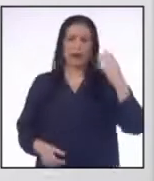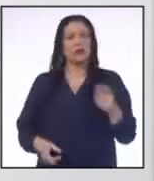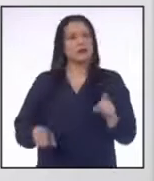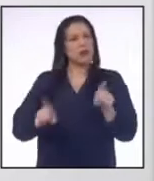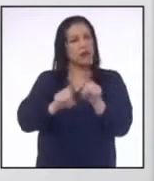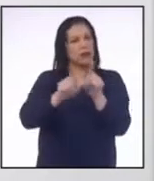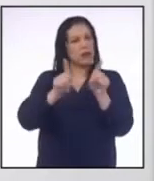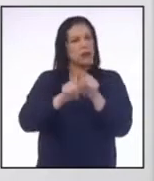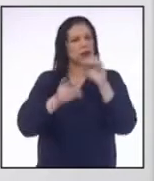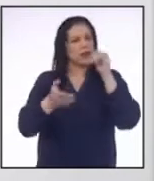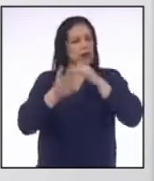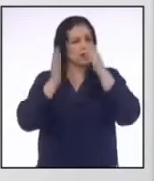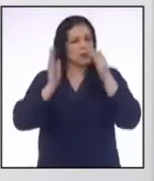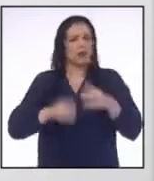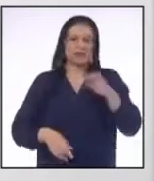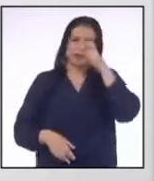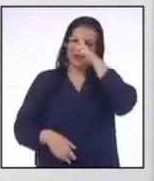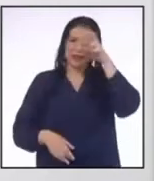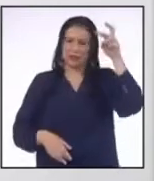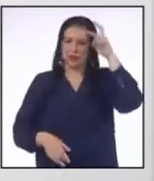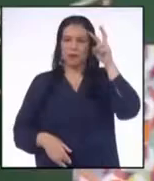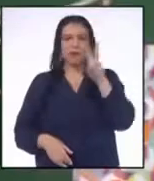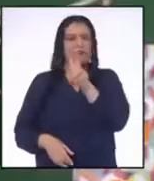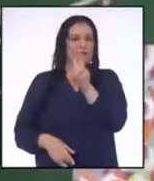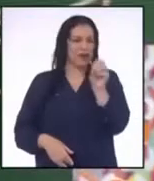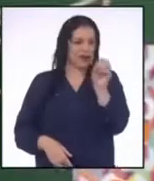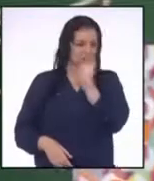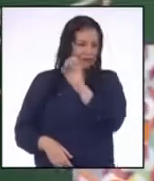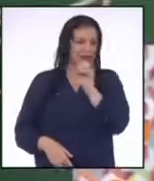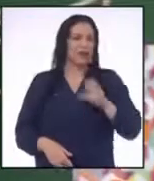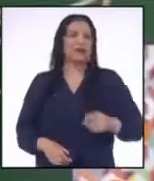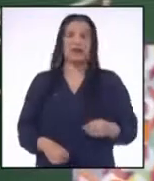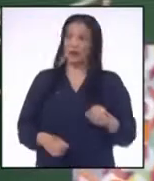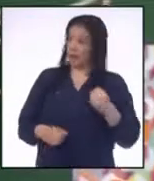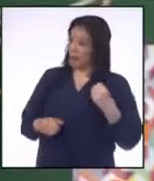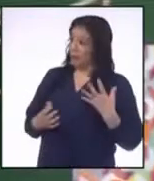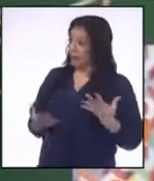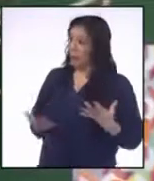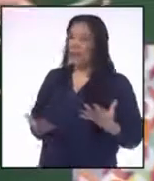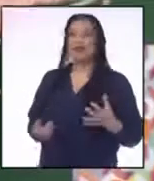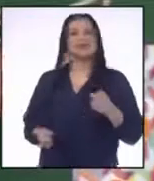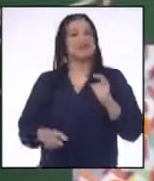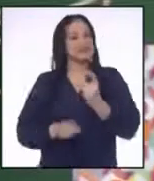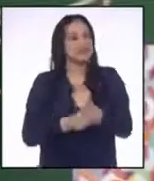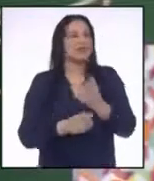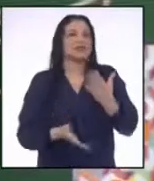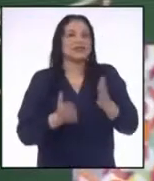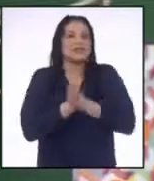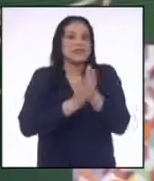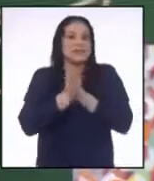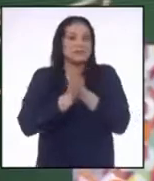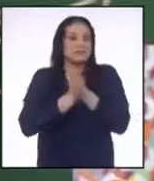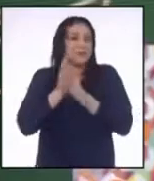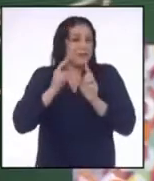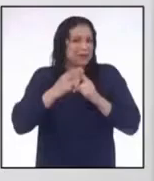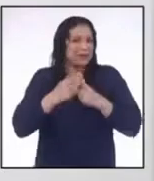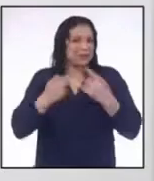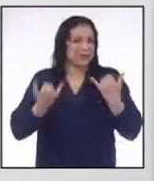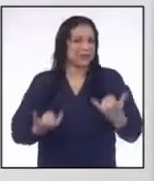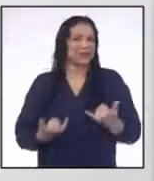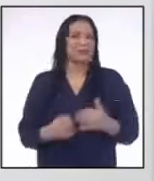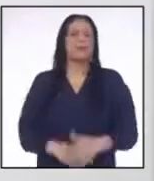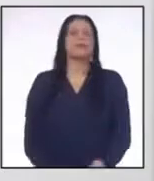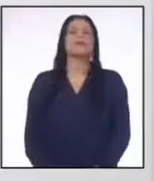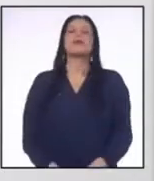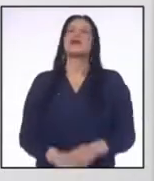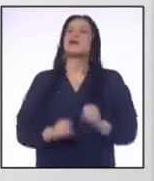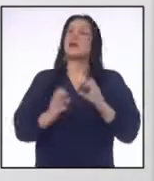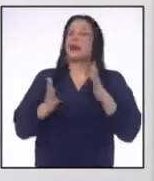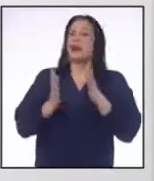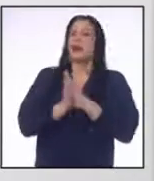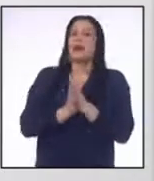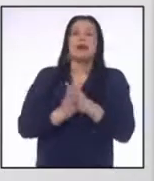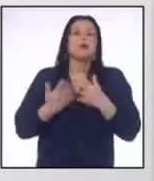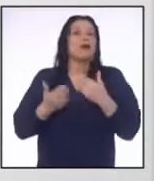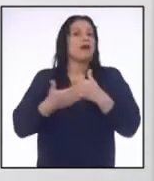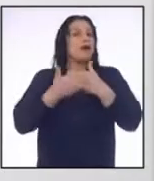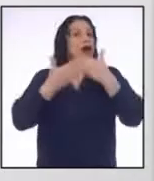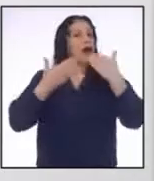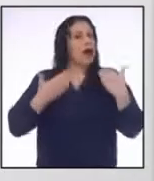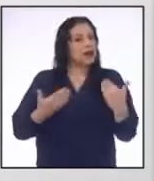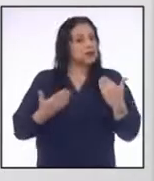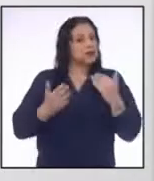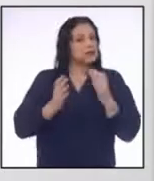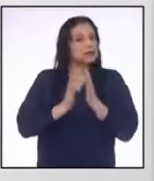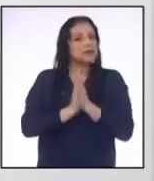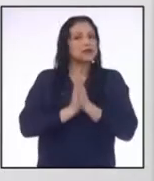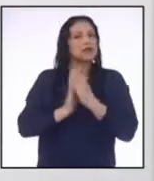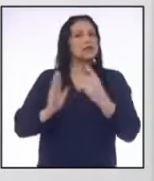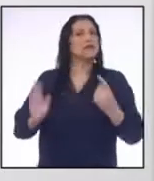que nuestros estudiantes de la promoción 2020. ¿De veras, profesora? ¡Entonces, empecemos! Claro que sí, pero antes,